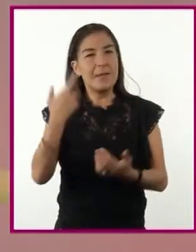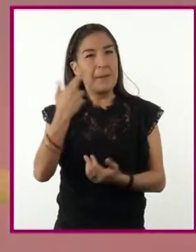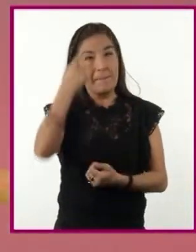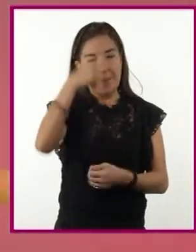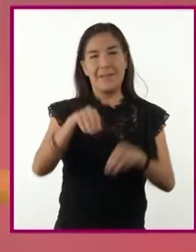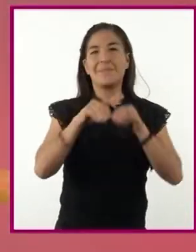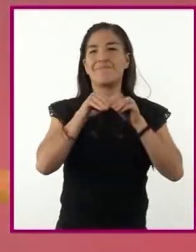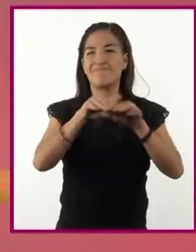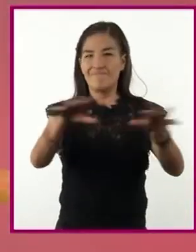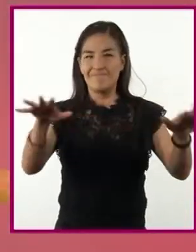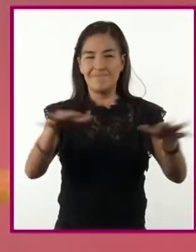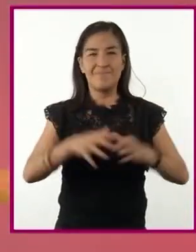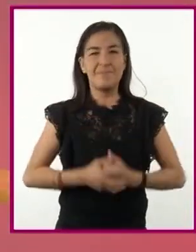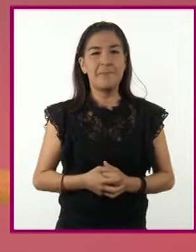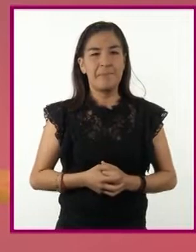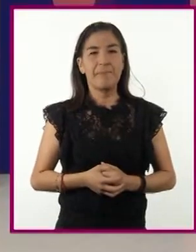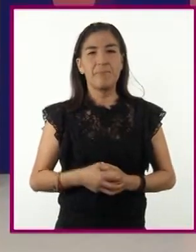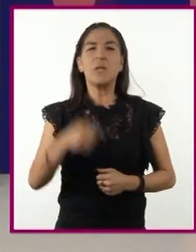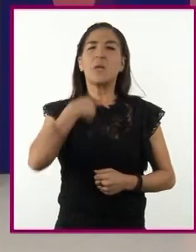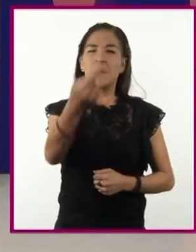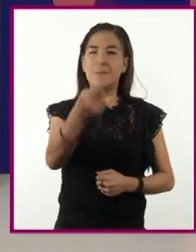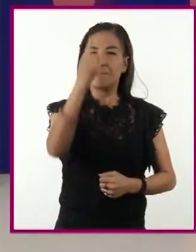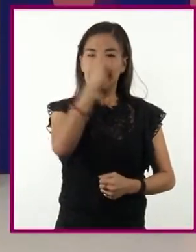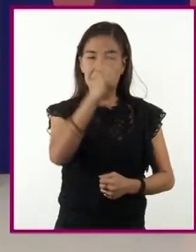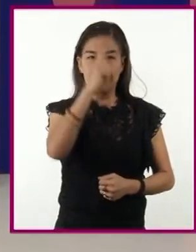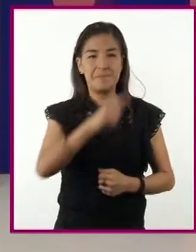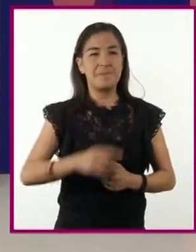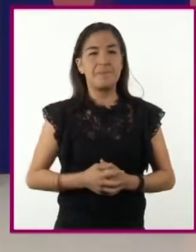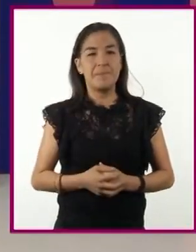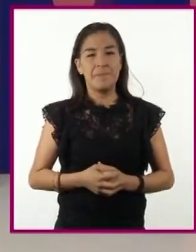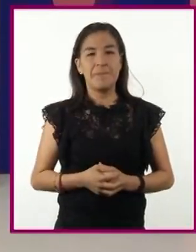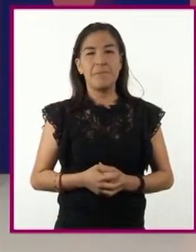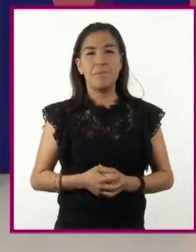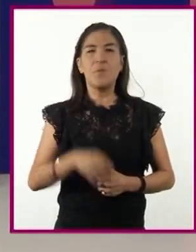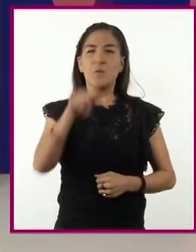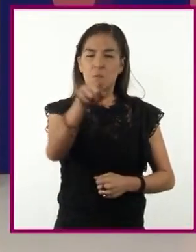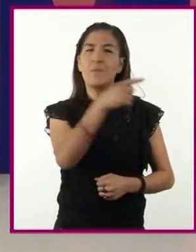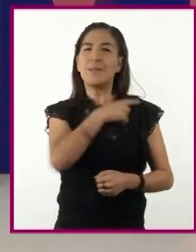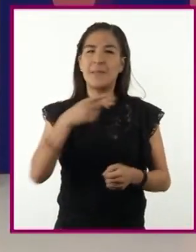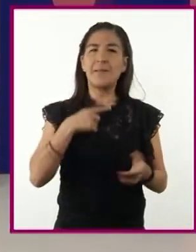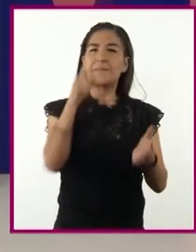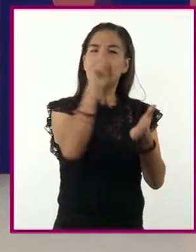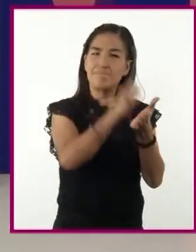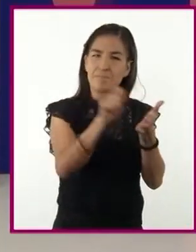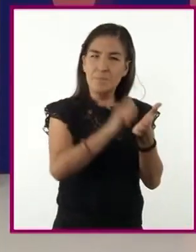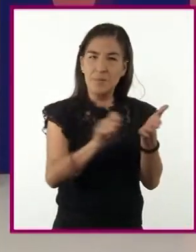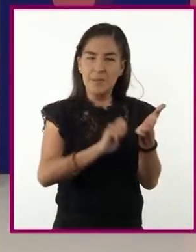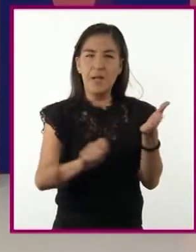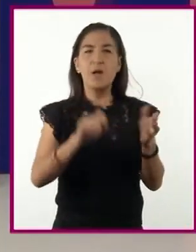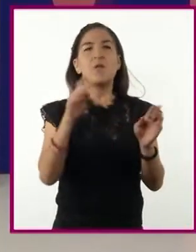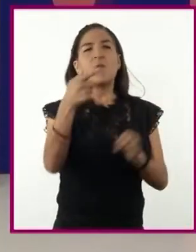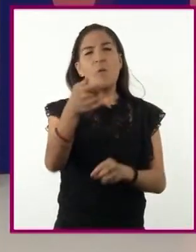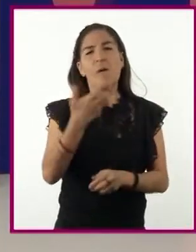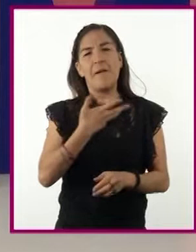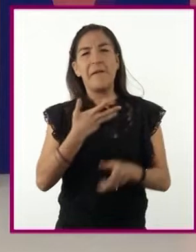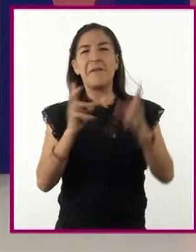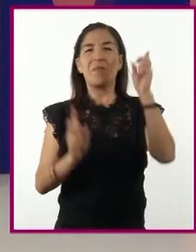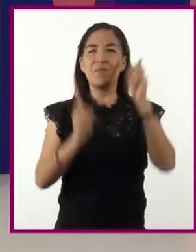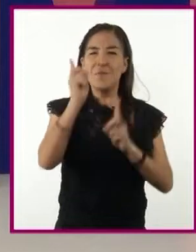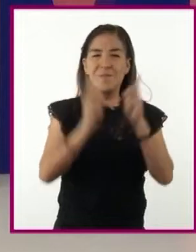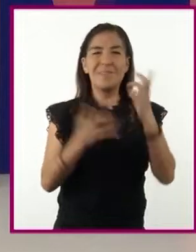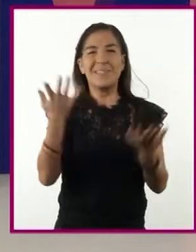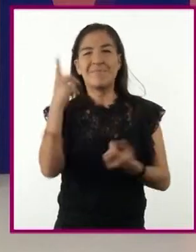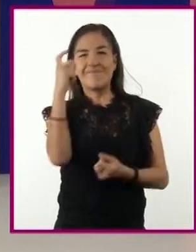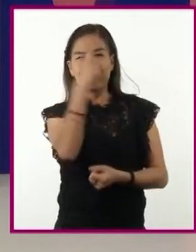de difusión. Les sugerimos que a medida de lo posible tomen notas, registren todas aquellas dudas,